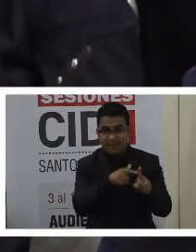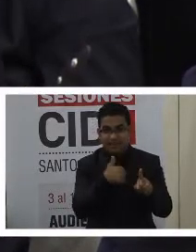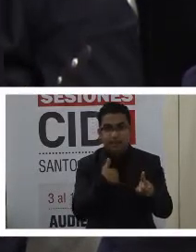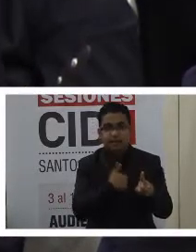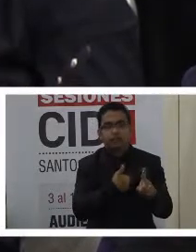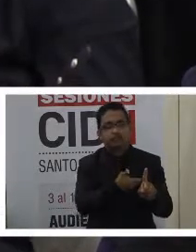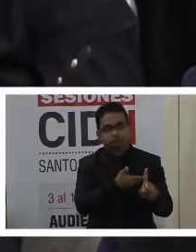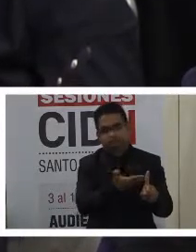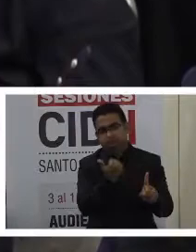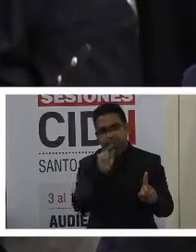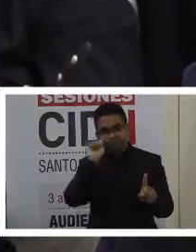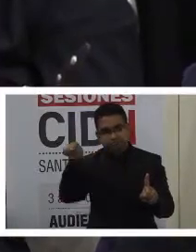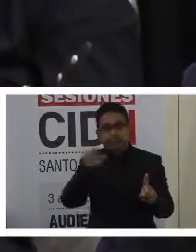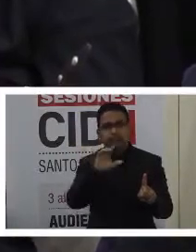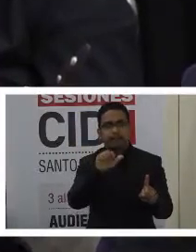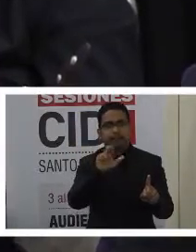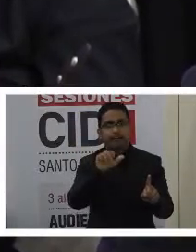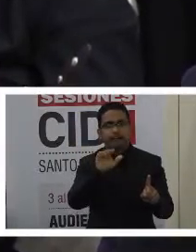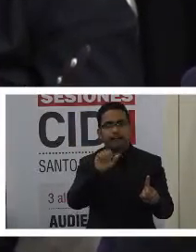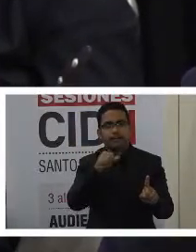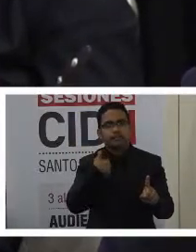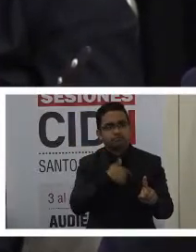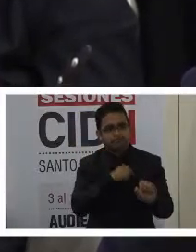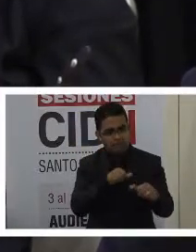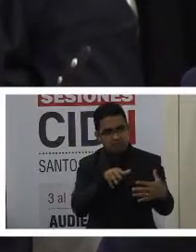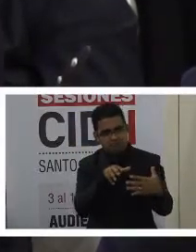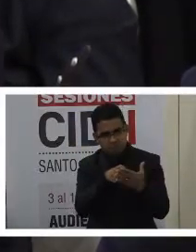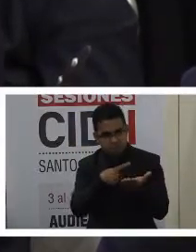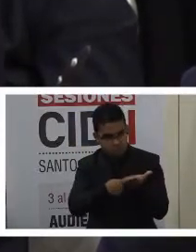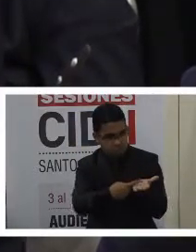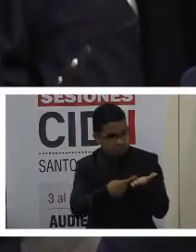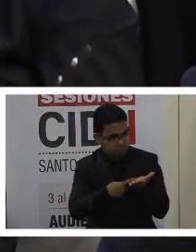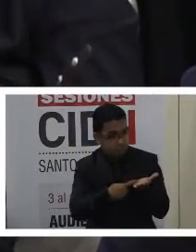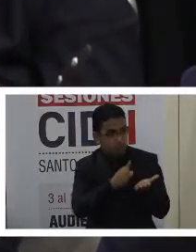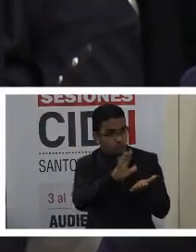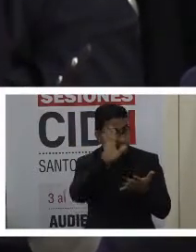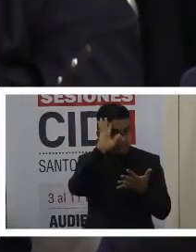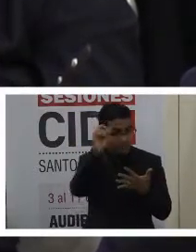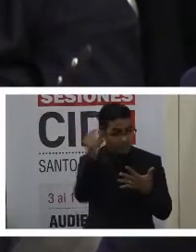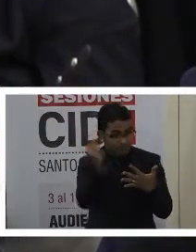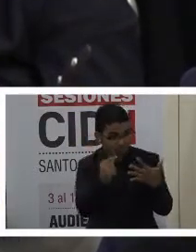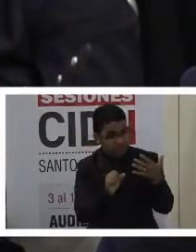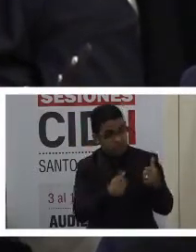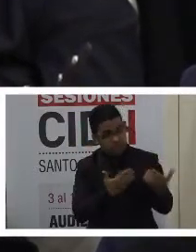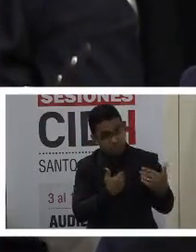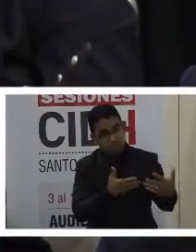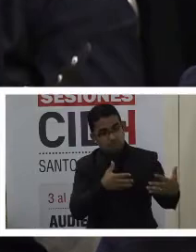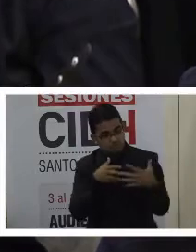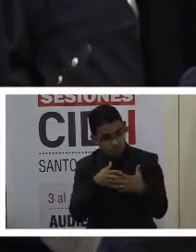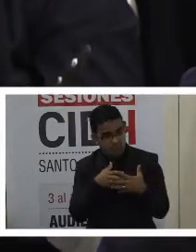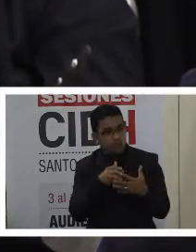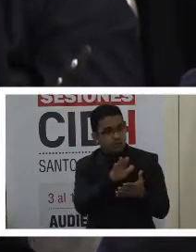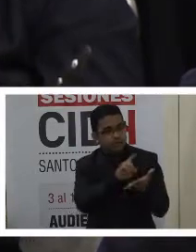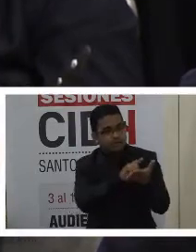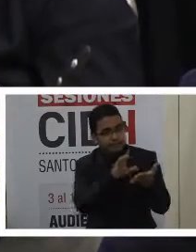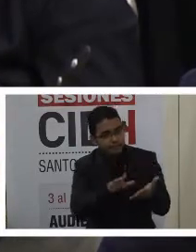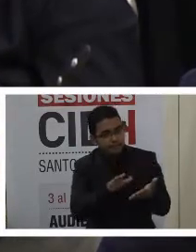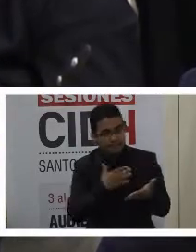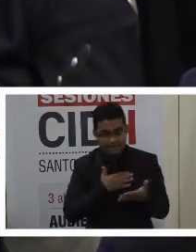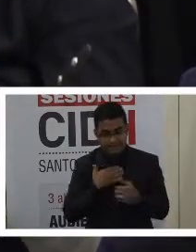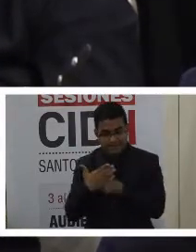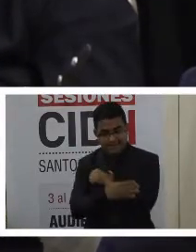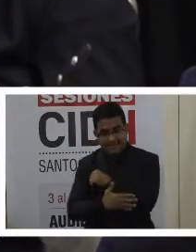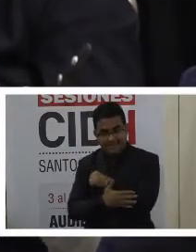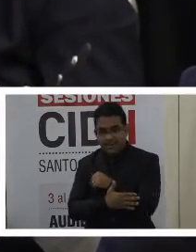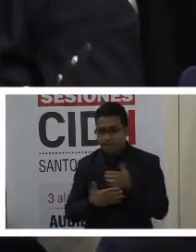Caracas, podamos reunirnos para recibir los planteamientos que tienen en torno al tema de las personas con discapacidad en nuestro país. Las